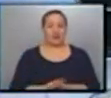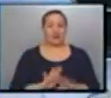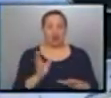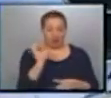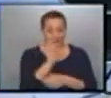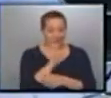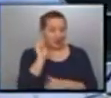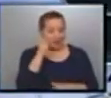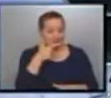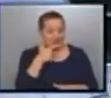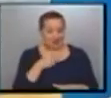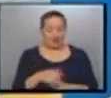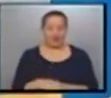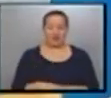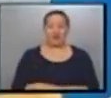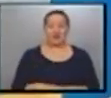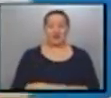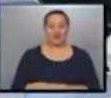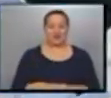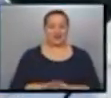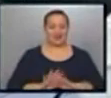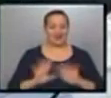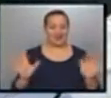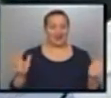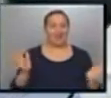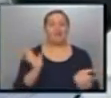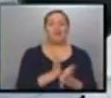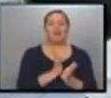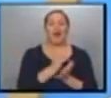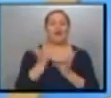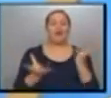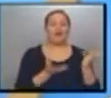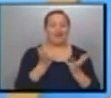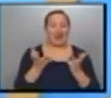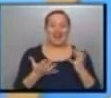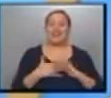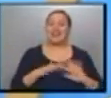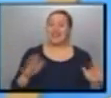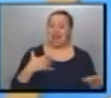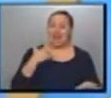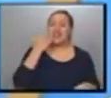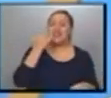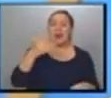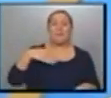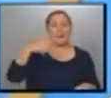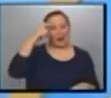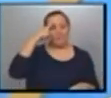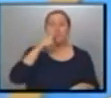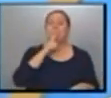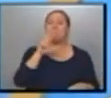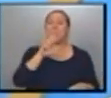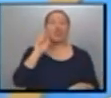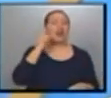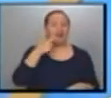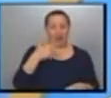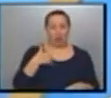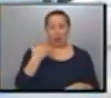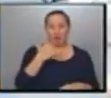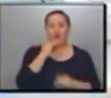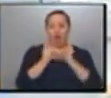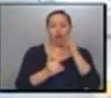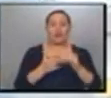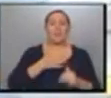gas. Por eso estás al rojo vivo, ¿no? Estoy al rojo Estás ahí como en llamas. Llegó el gas y llamé a Metrogas, así que después, si quieren, tengo también mi experiencia sobre el gas.